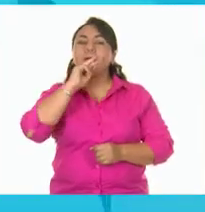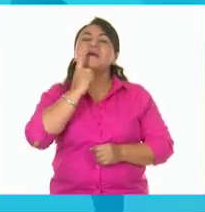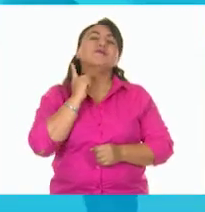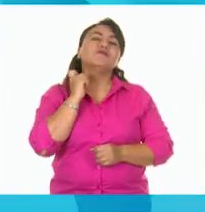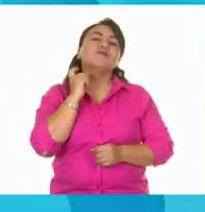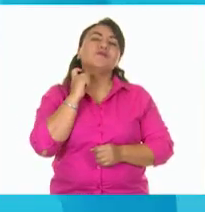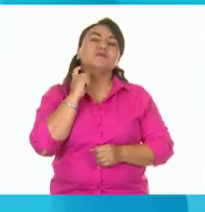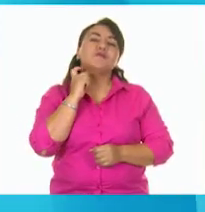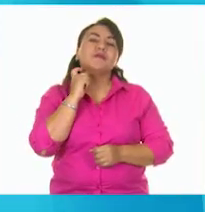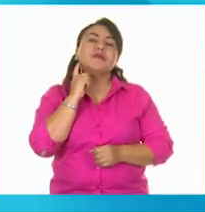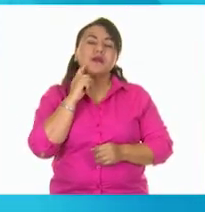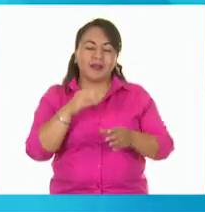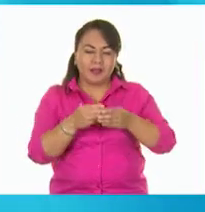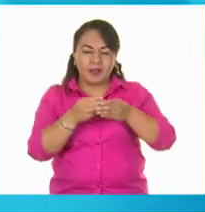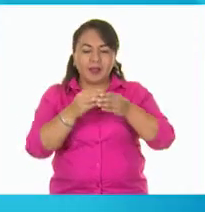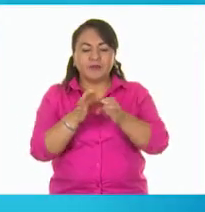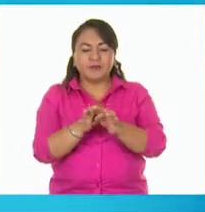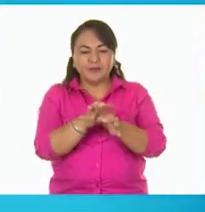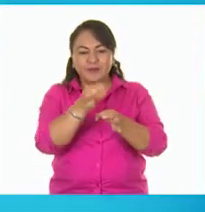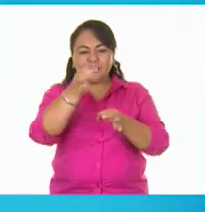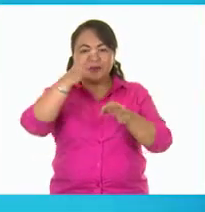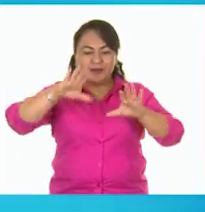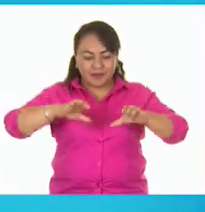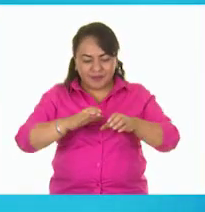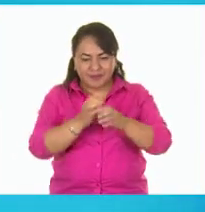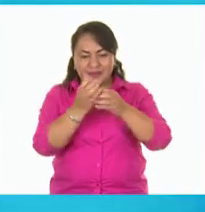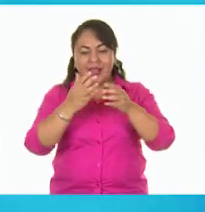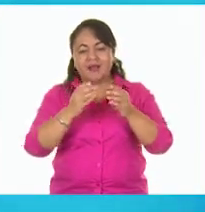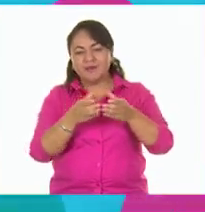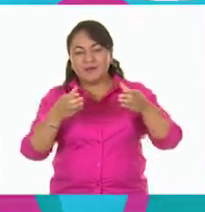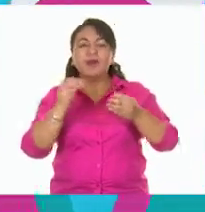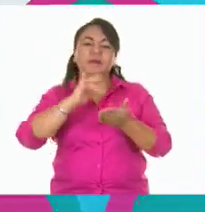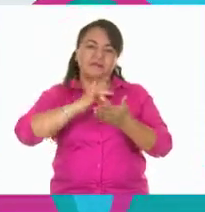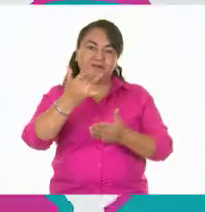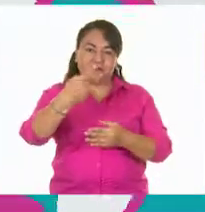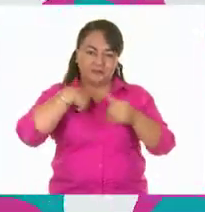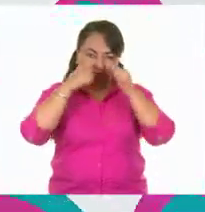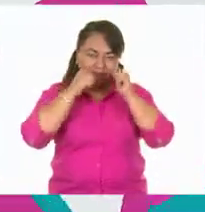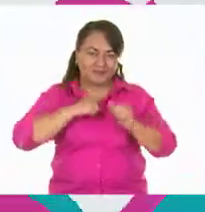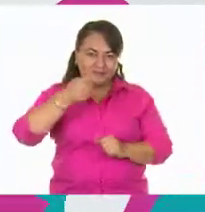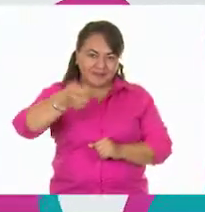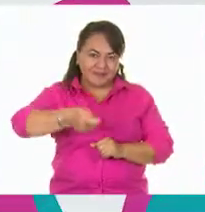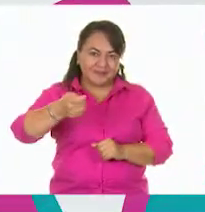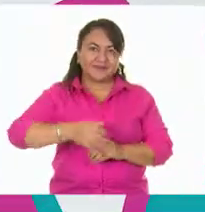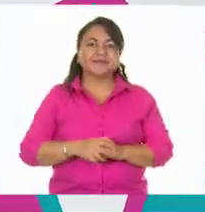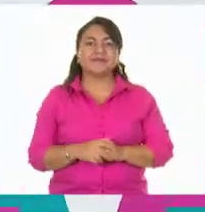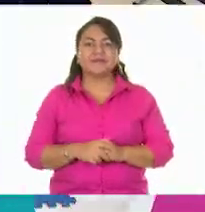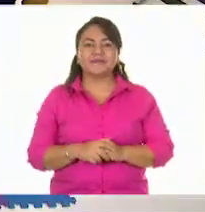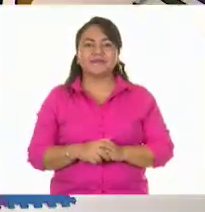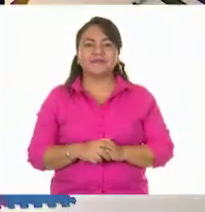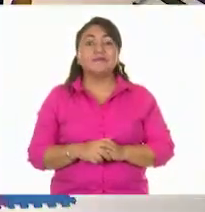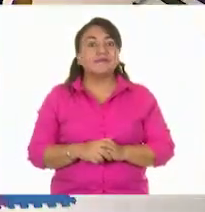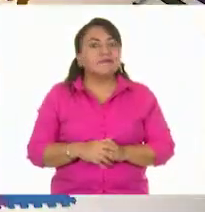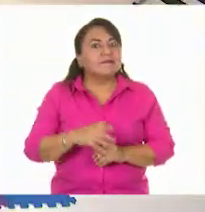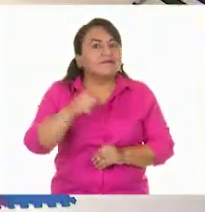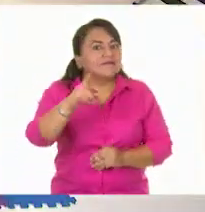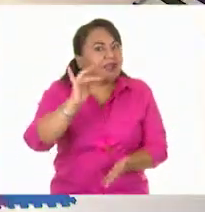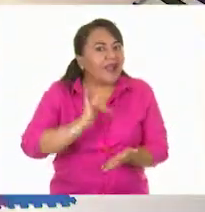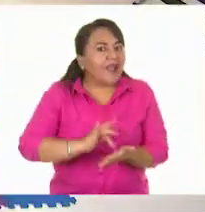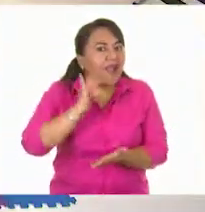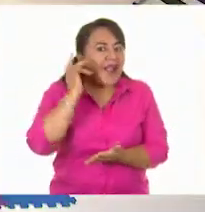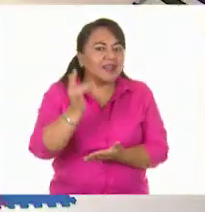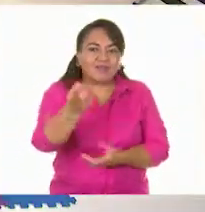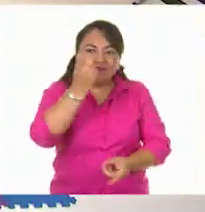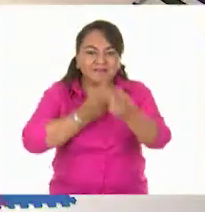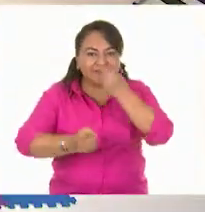adapta a su forma. Gracias por escucharme. Saludos. Ay, gracias por compartir.